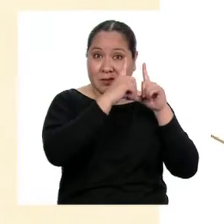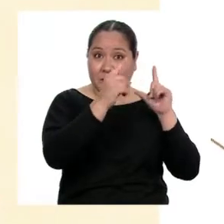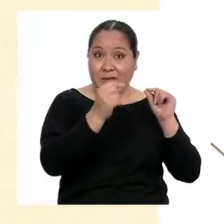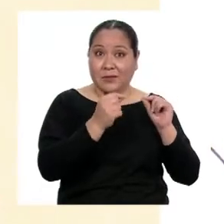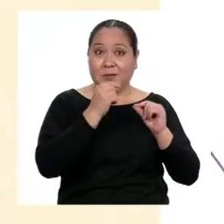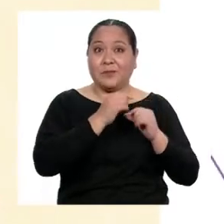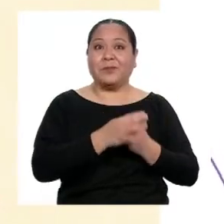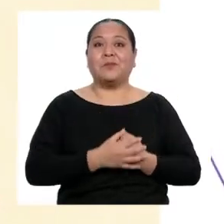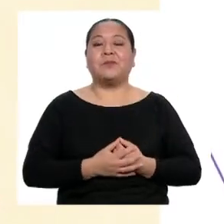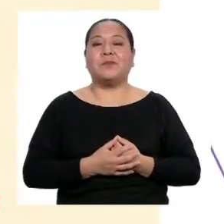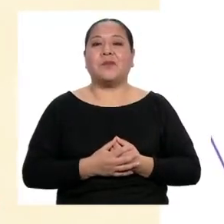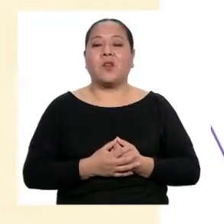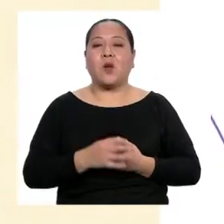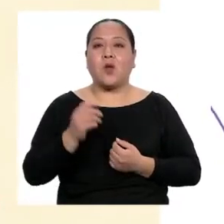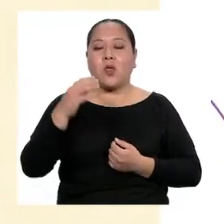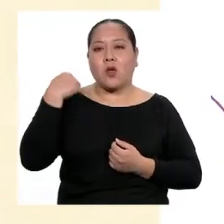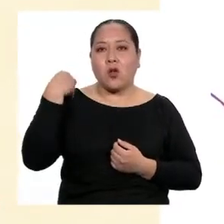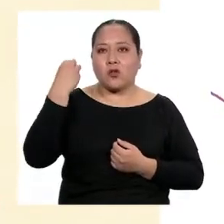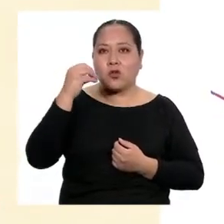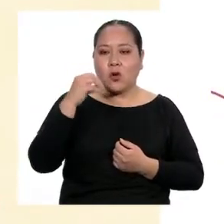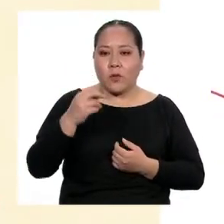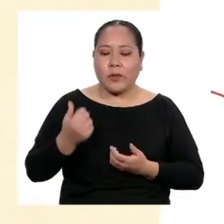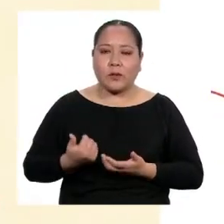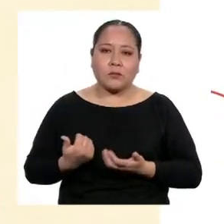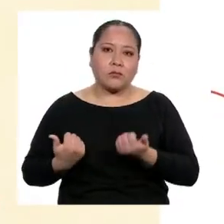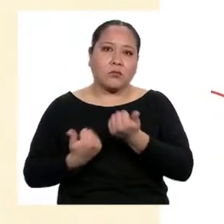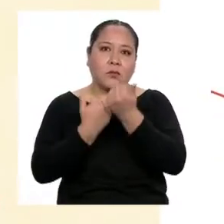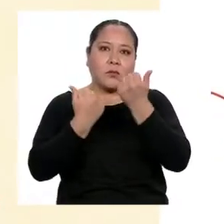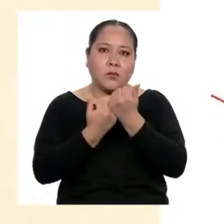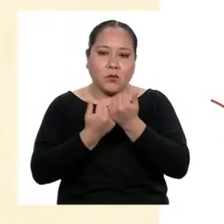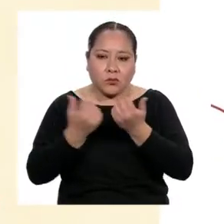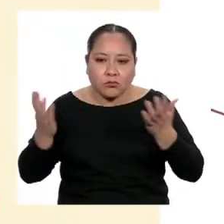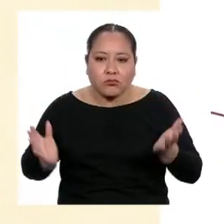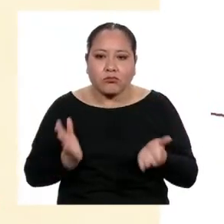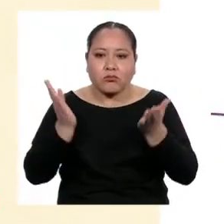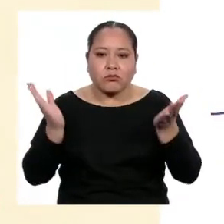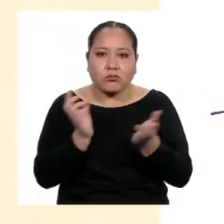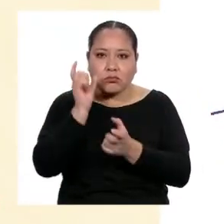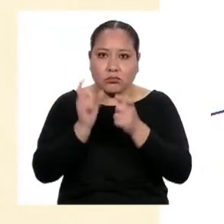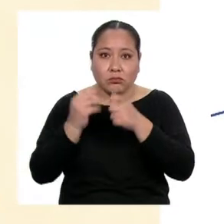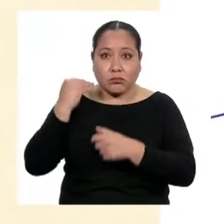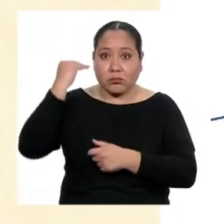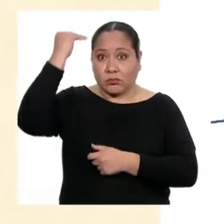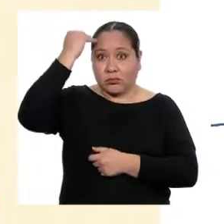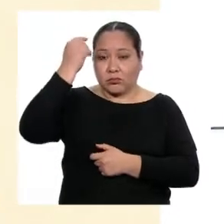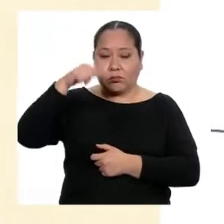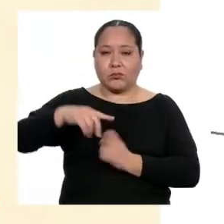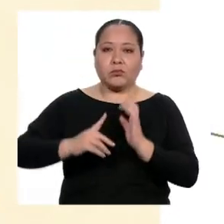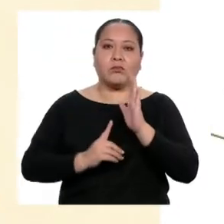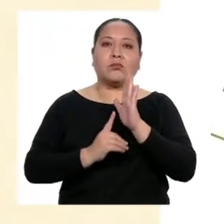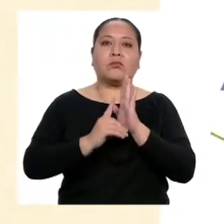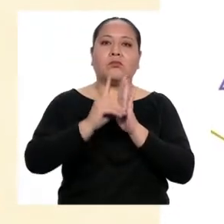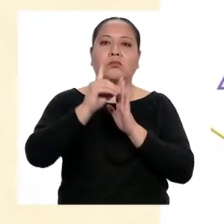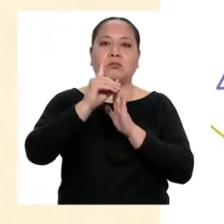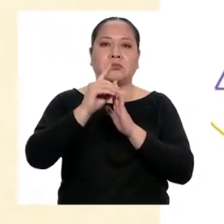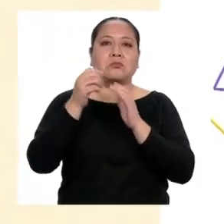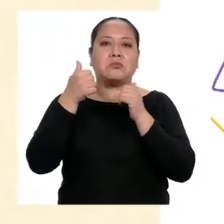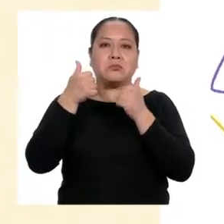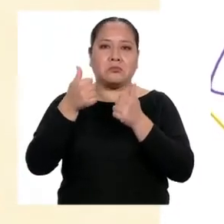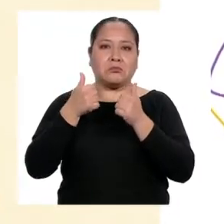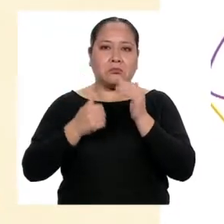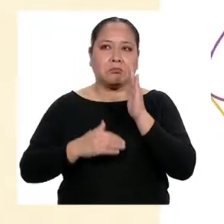las y los adolescentes reciben el apoyo y el aliento de las personas adultas, se desarrollan de formas